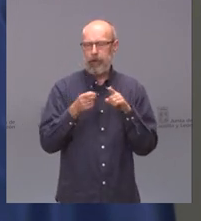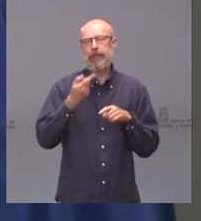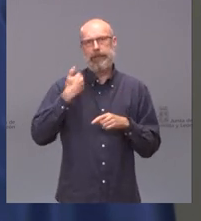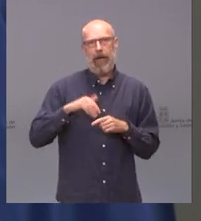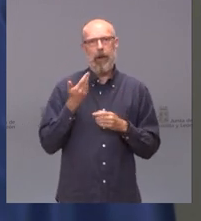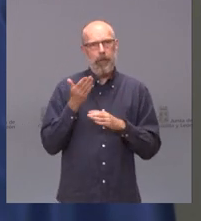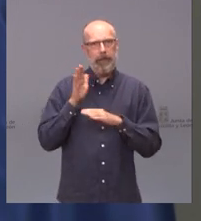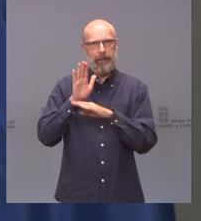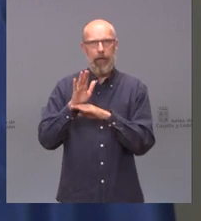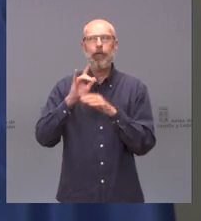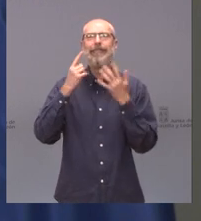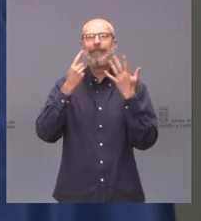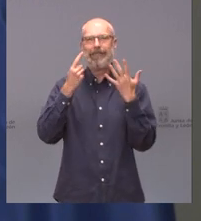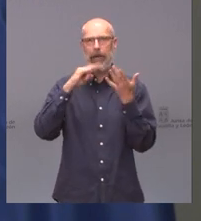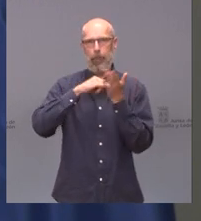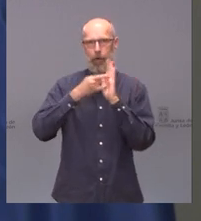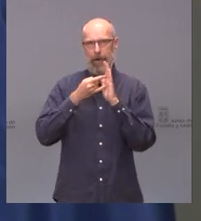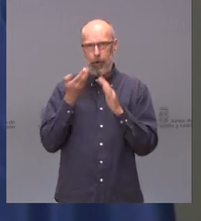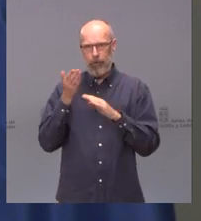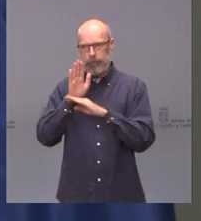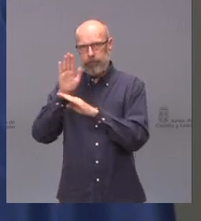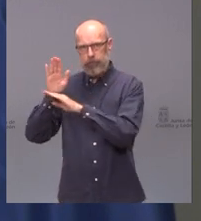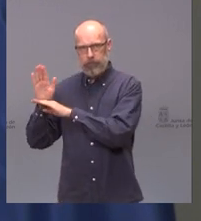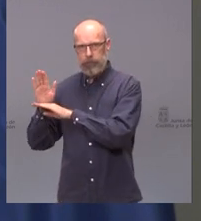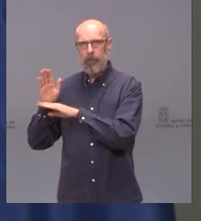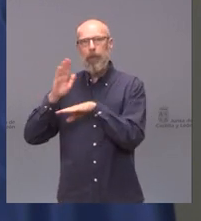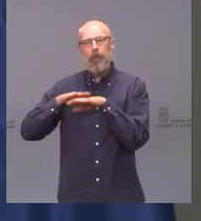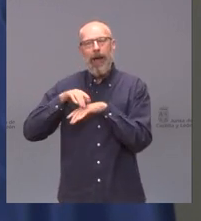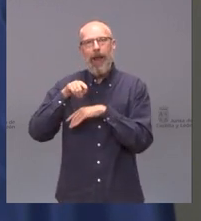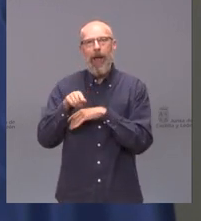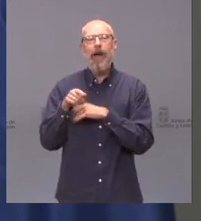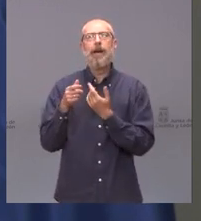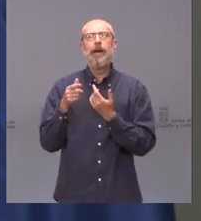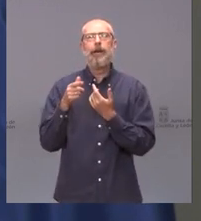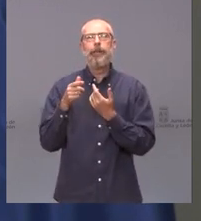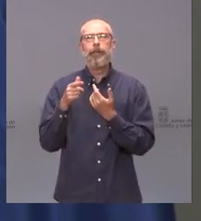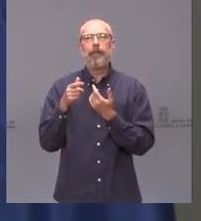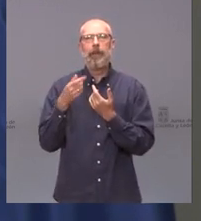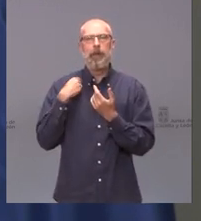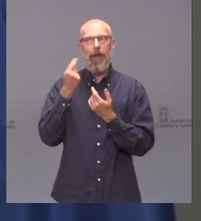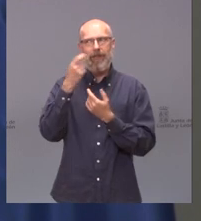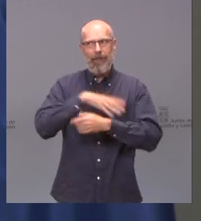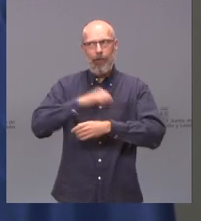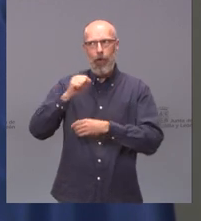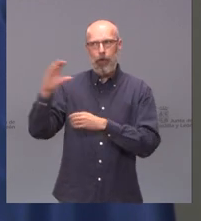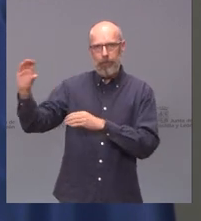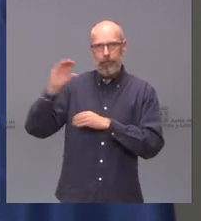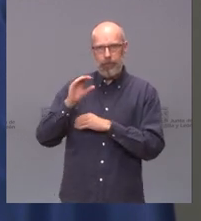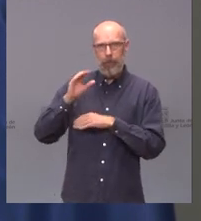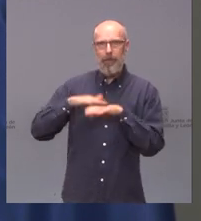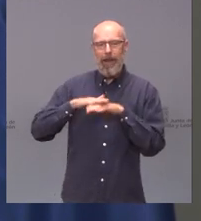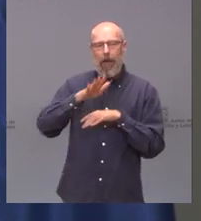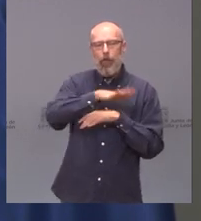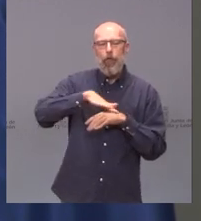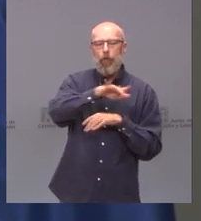seis proyectos desde la consejería destinados a captar esos fondos para zonas desfavorecidas